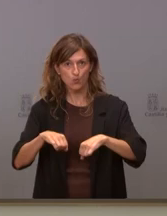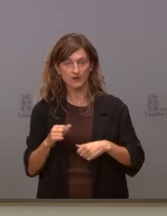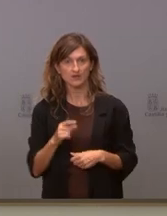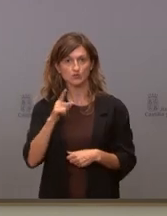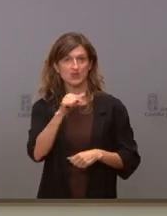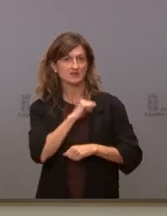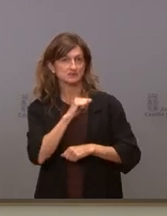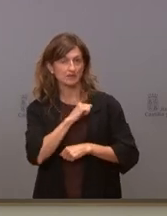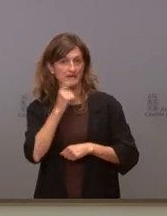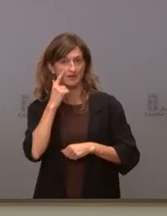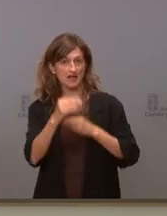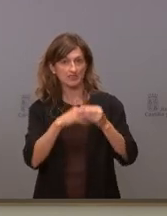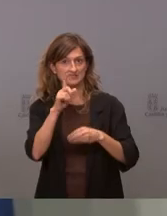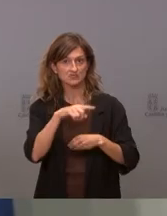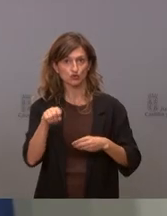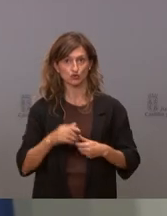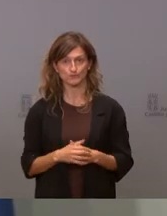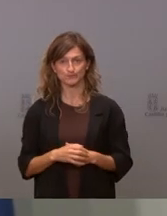espera que esto es realizable. A mí,